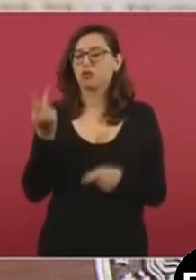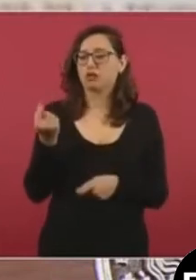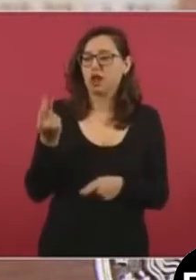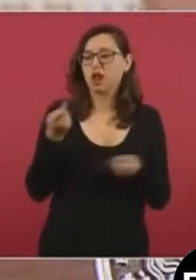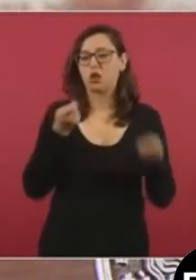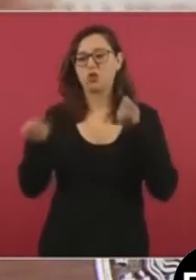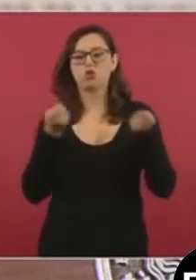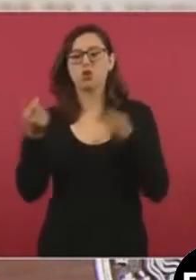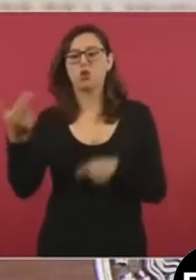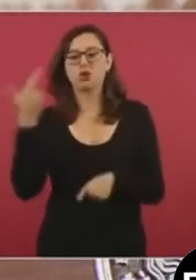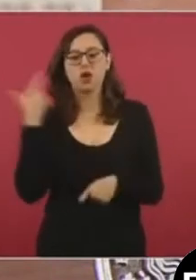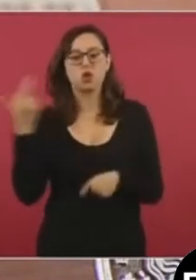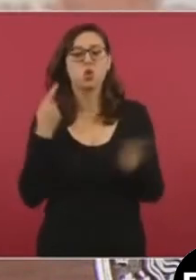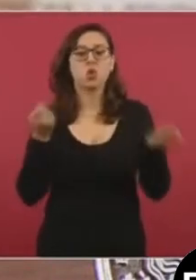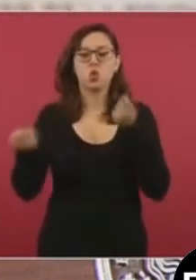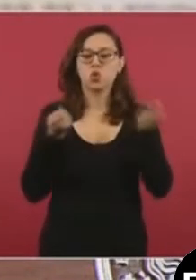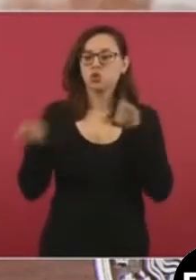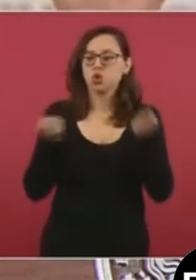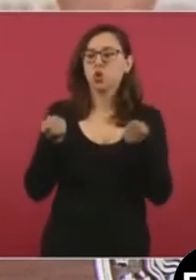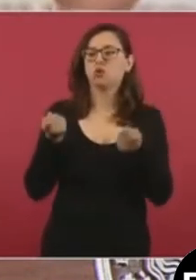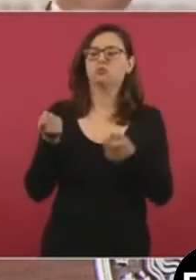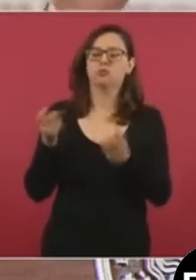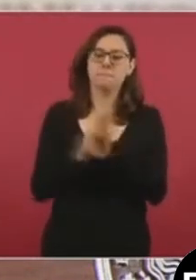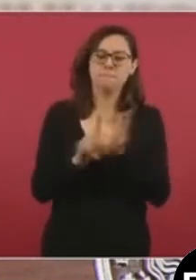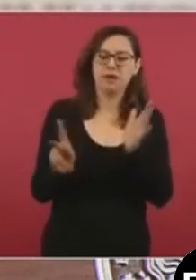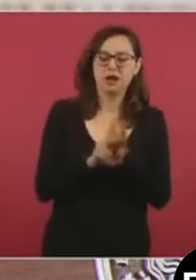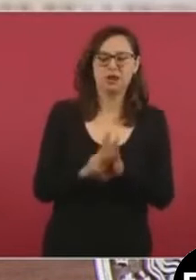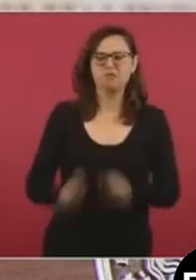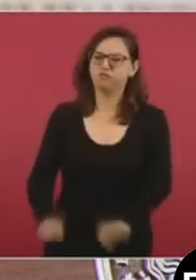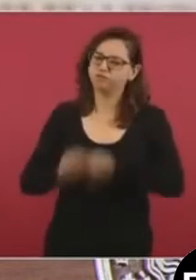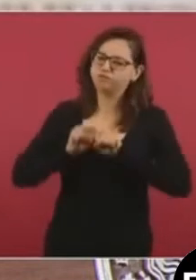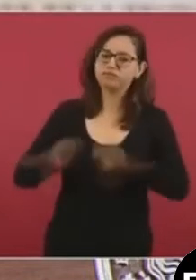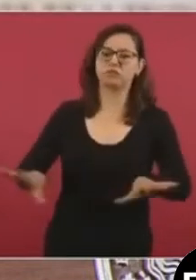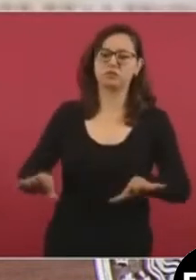dominan, aturden, se imponen,